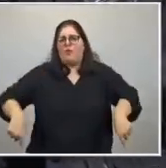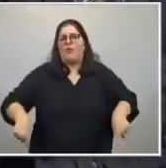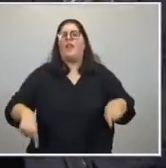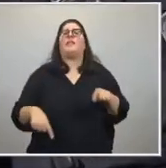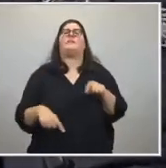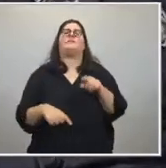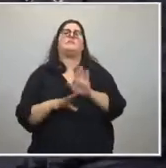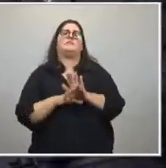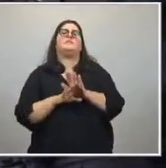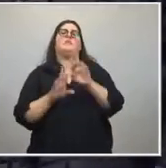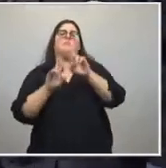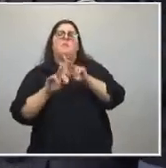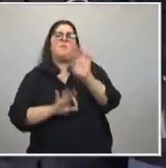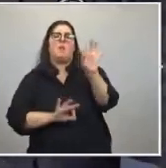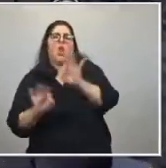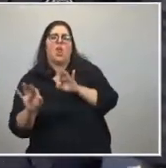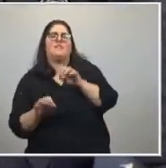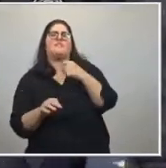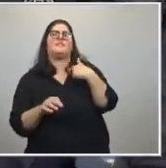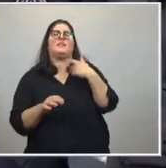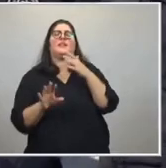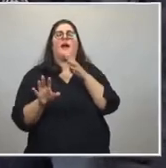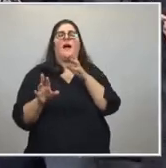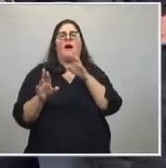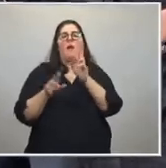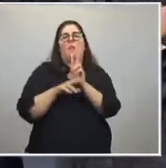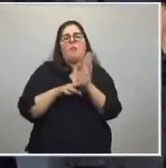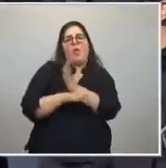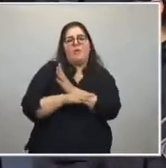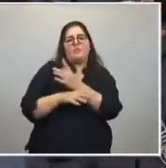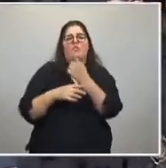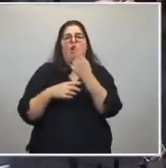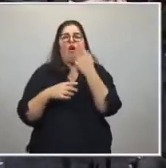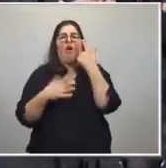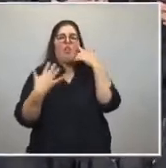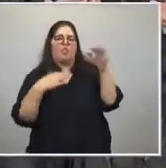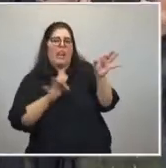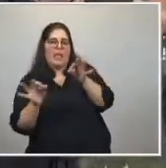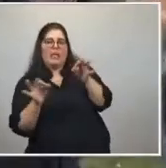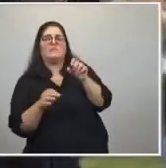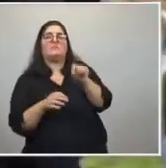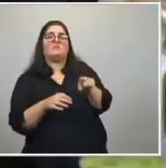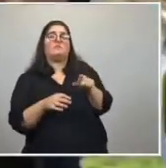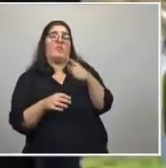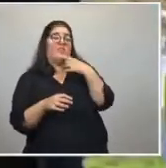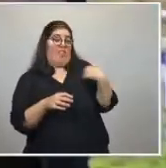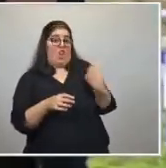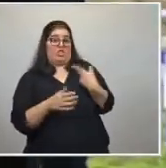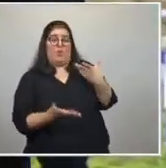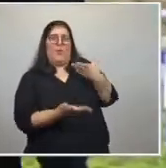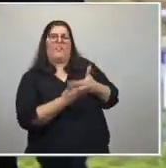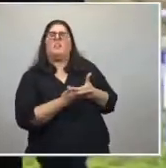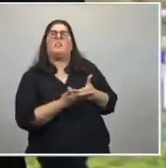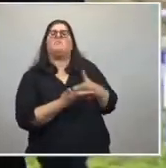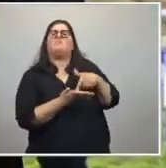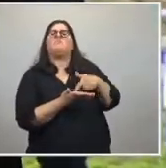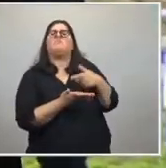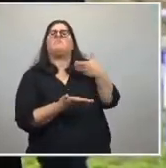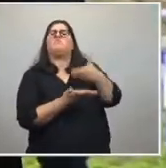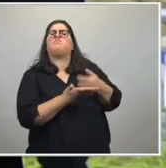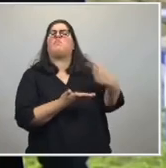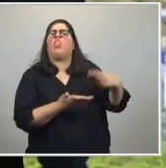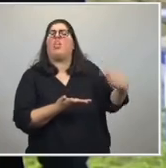en logística de inteligencia y de prevención, en realidad es invertir un peso